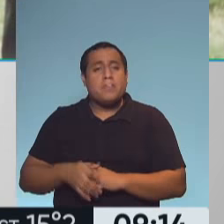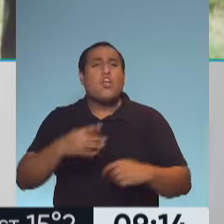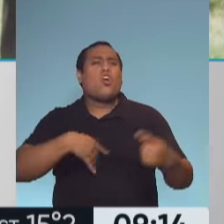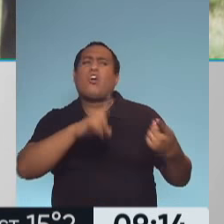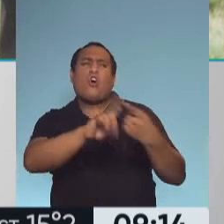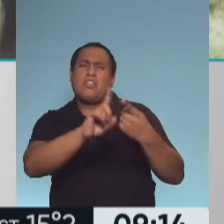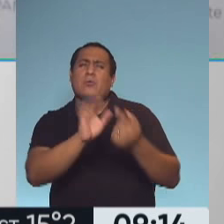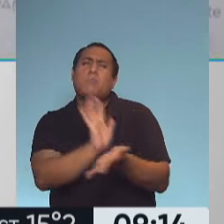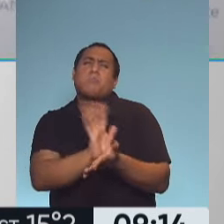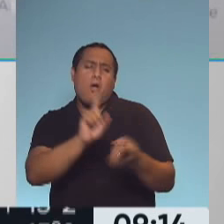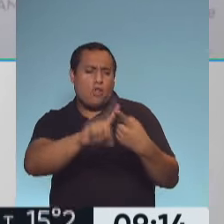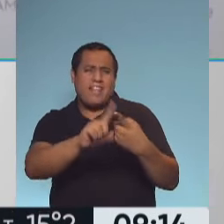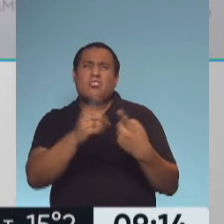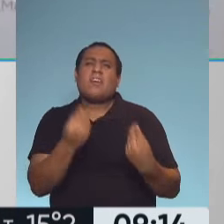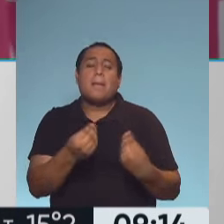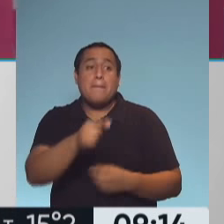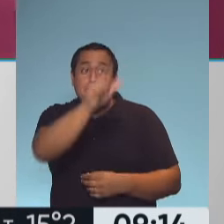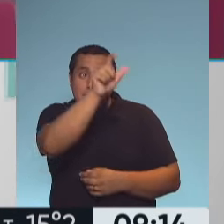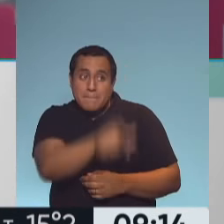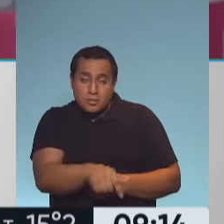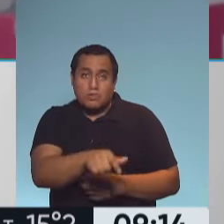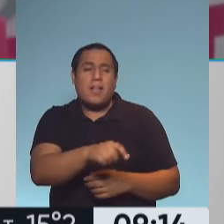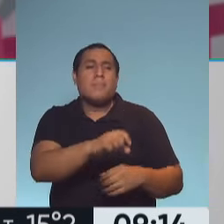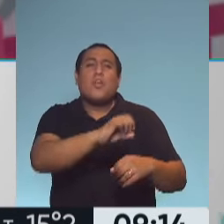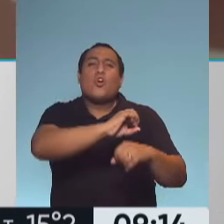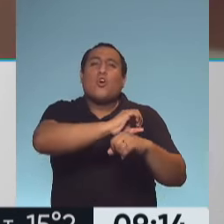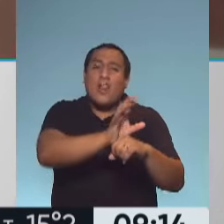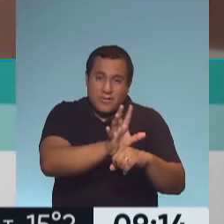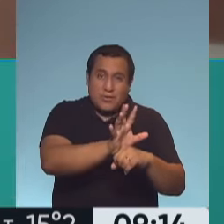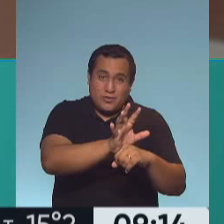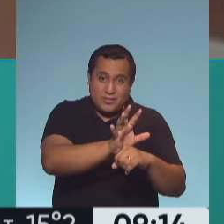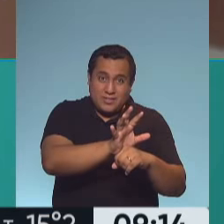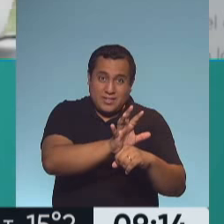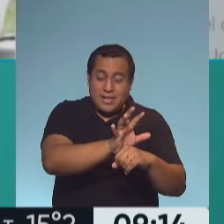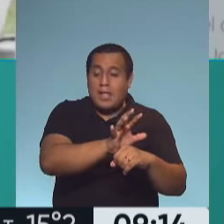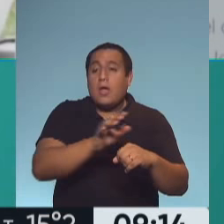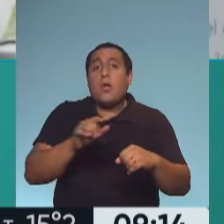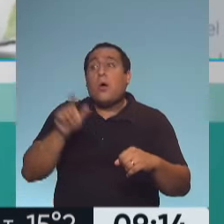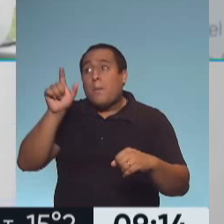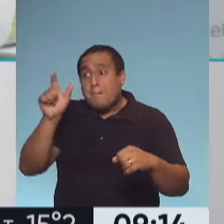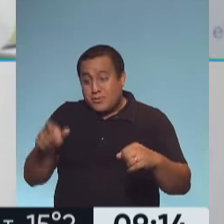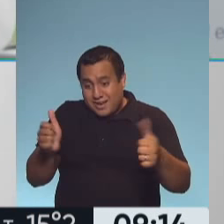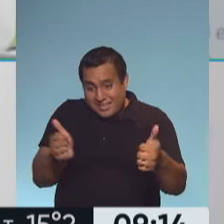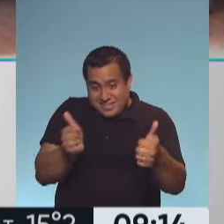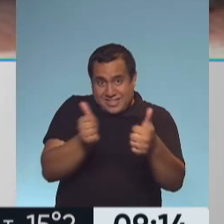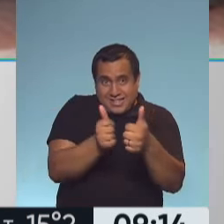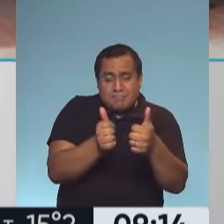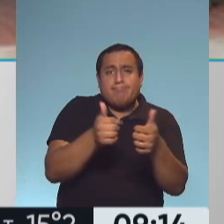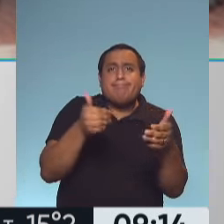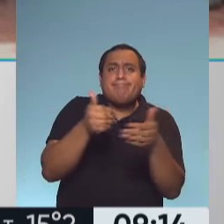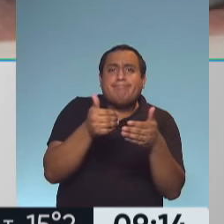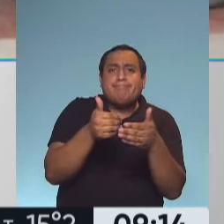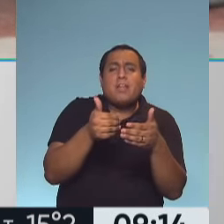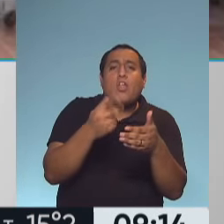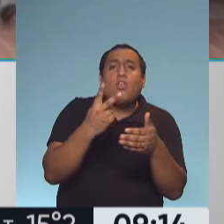contacto estrecho es una persona que ha estado más de 15 minutos cerca de otra persona con coronavirus a